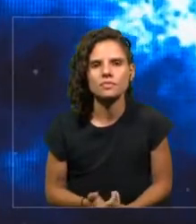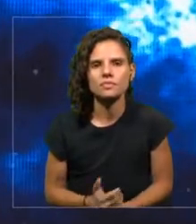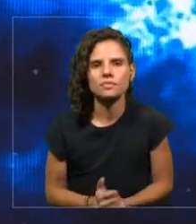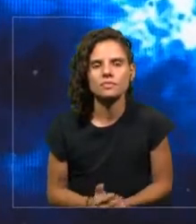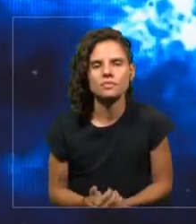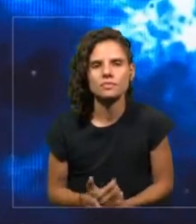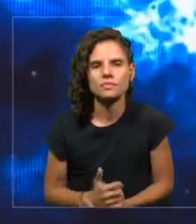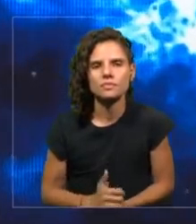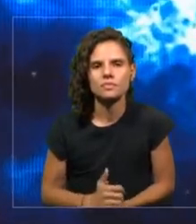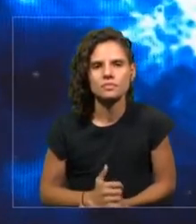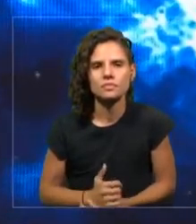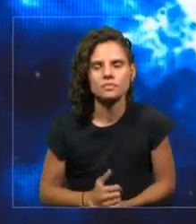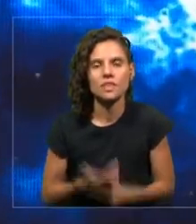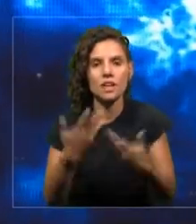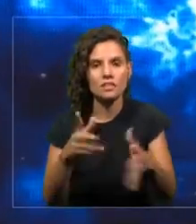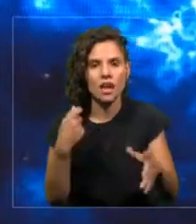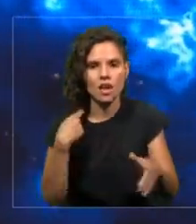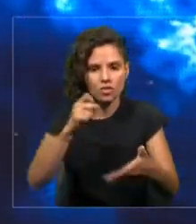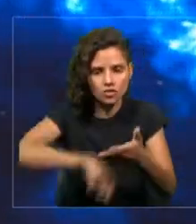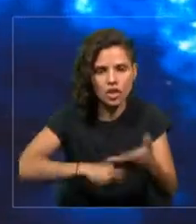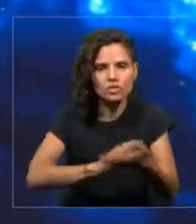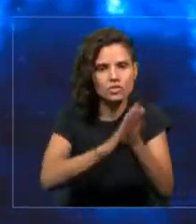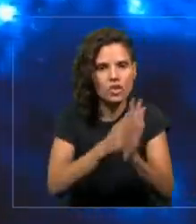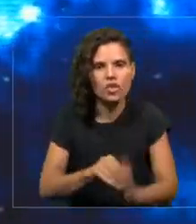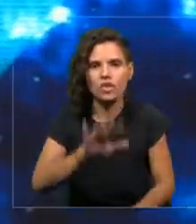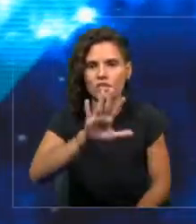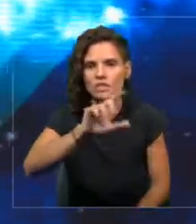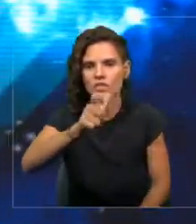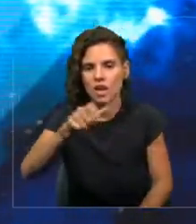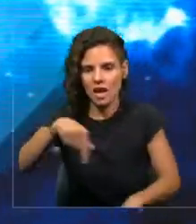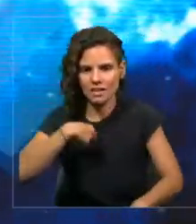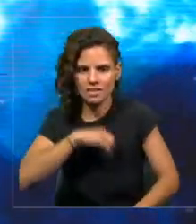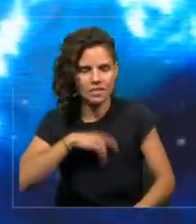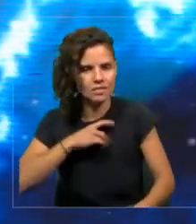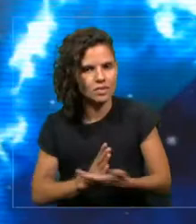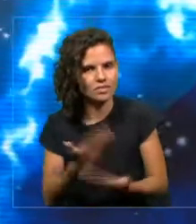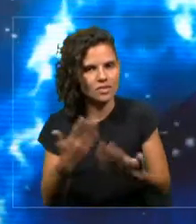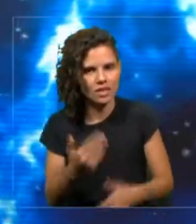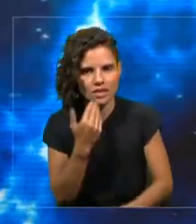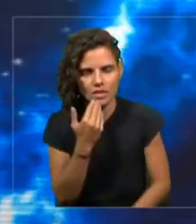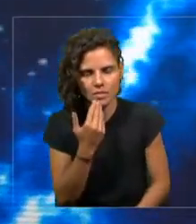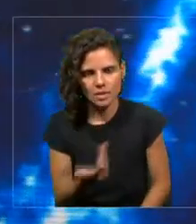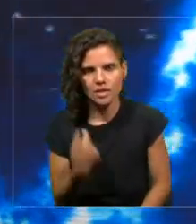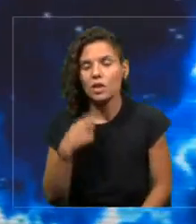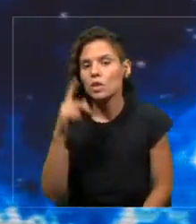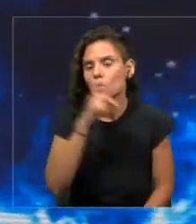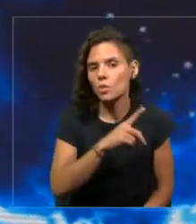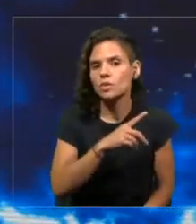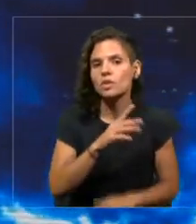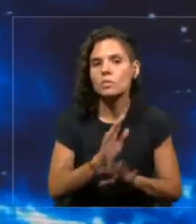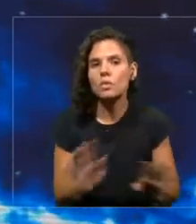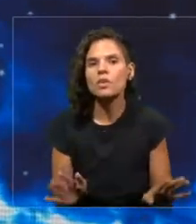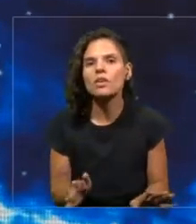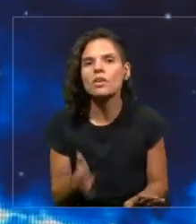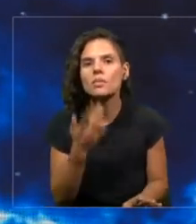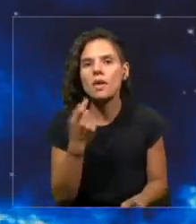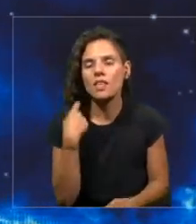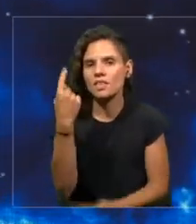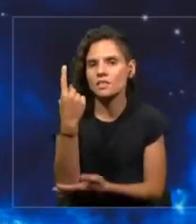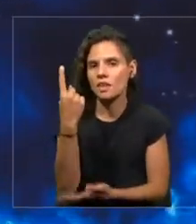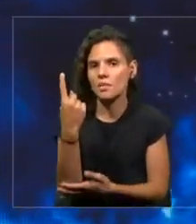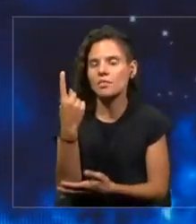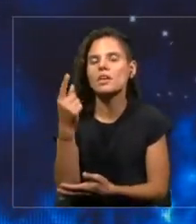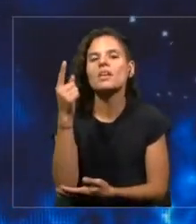de 5G, algo en lo que Chile ya se está trabajando. Y la última, para el cierre de diciembre también ya había allá en el mercado